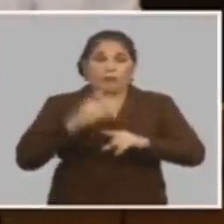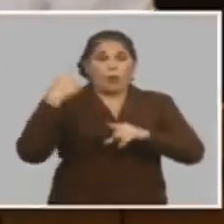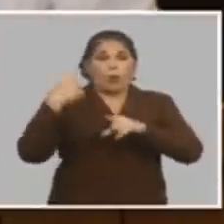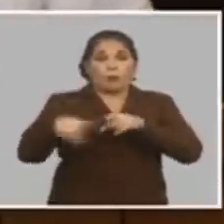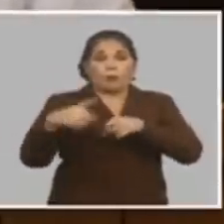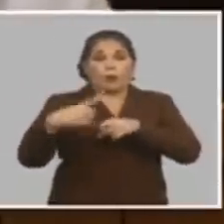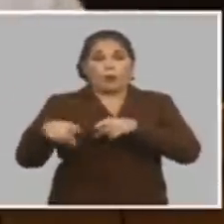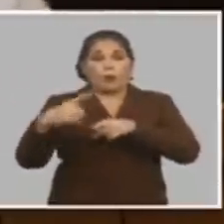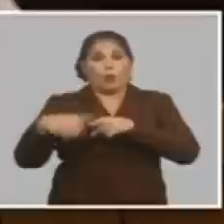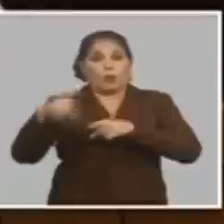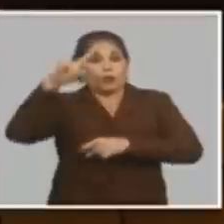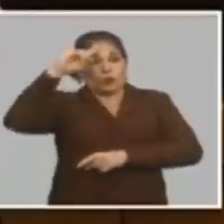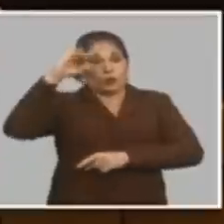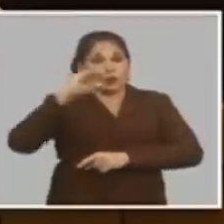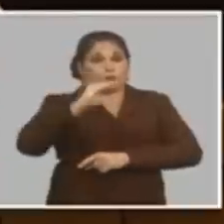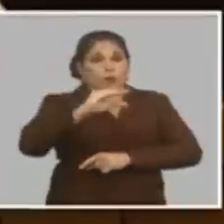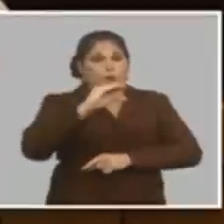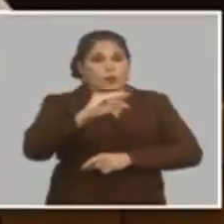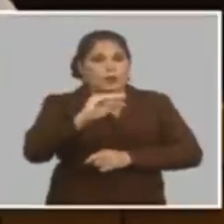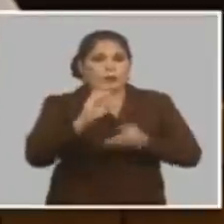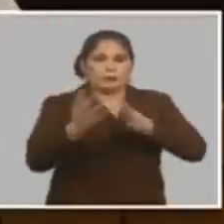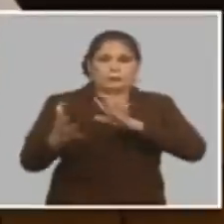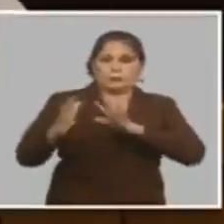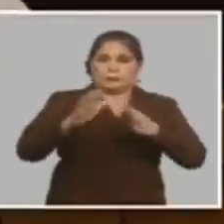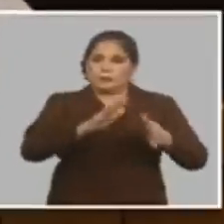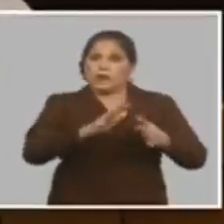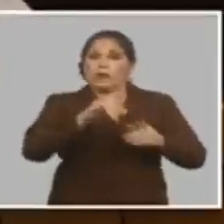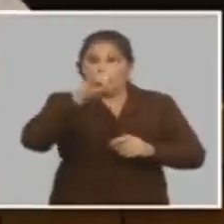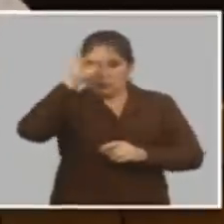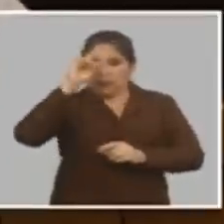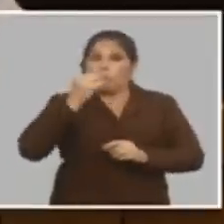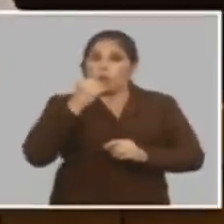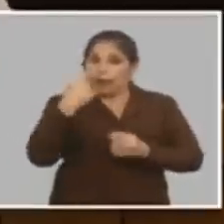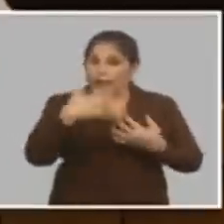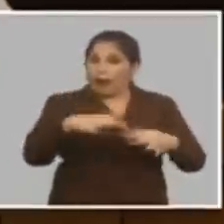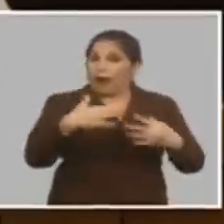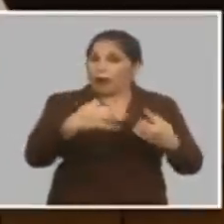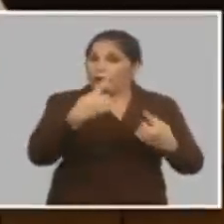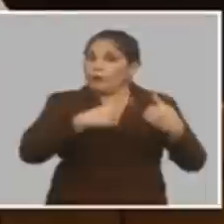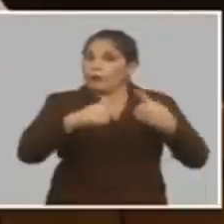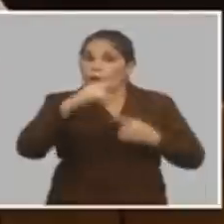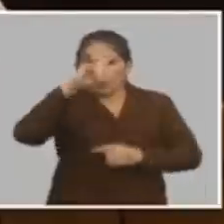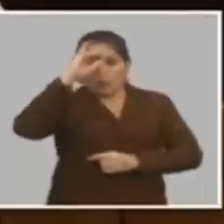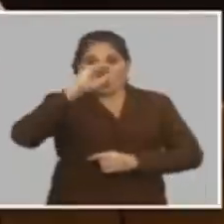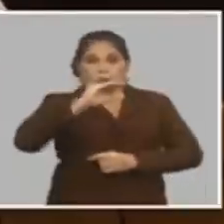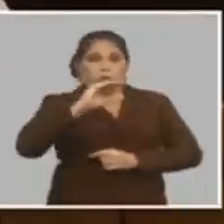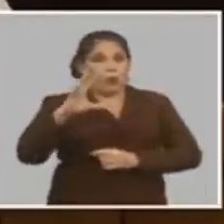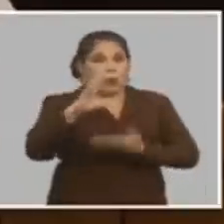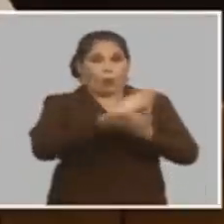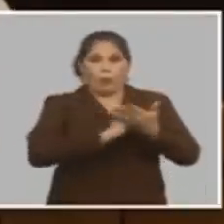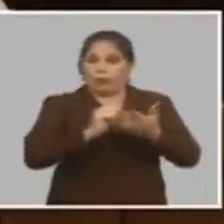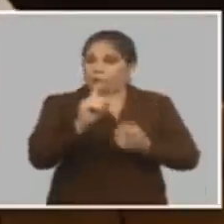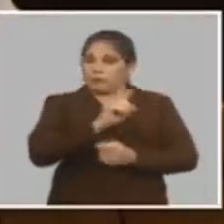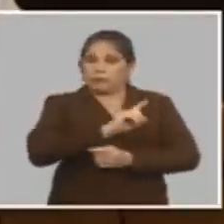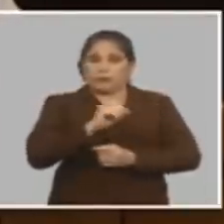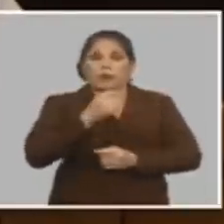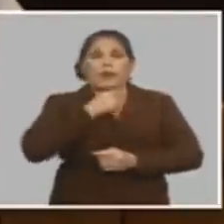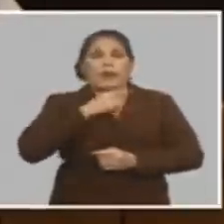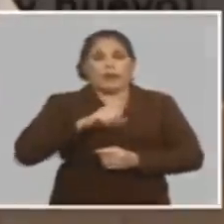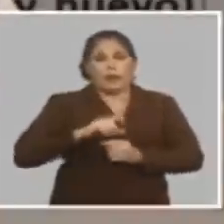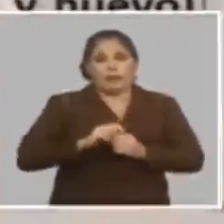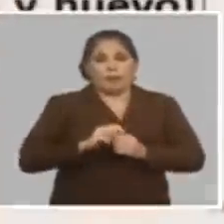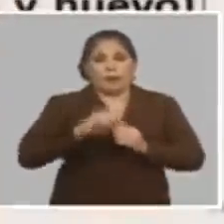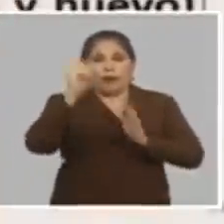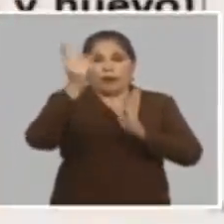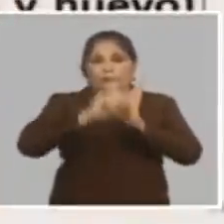productos que tienen subsidio parcial que si van a subir los precios pero el subsidio no es total que es el caso